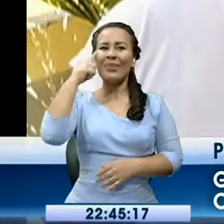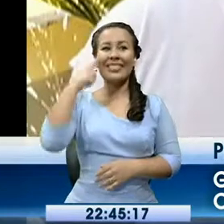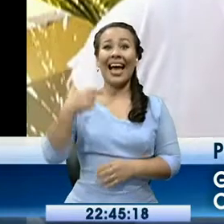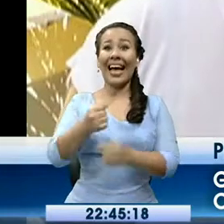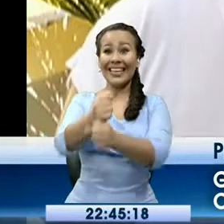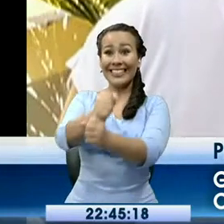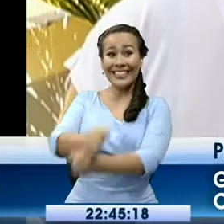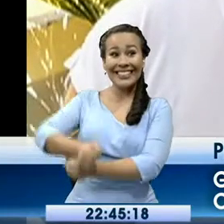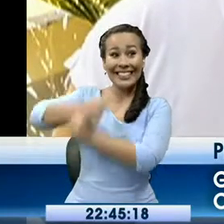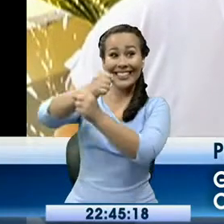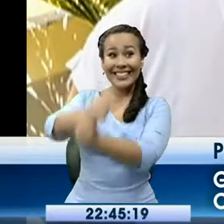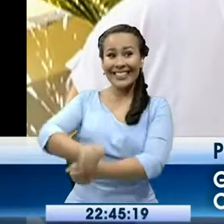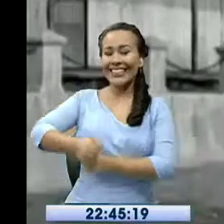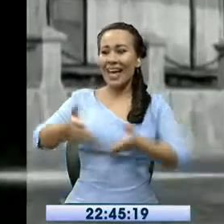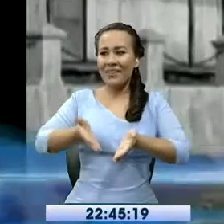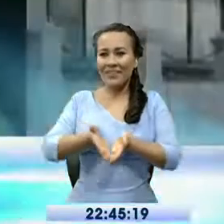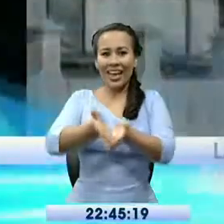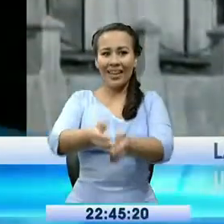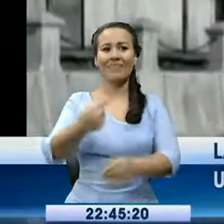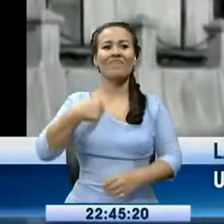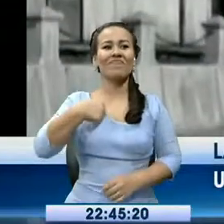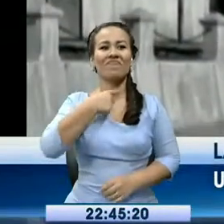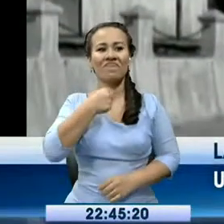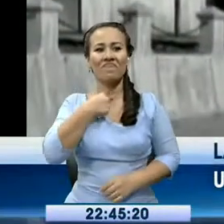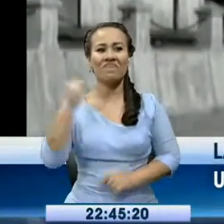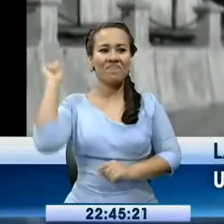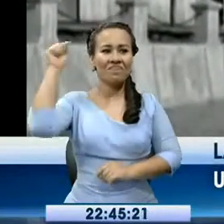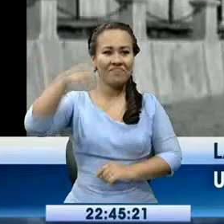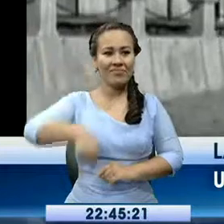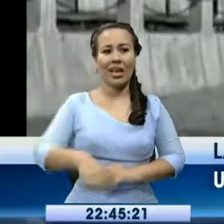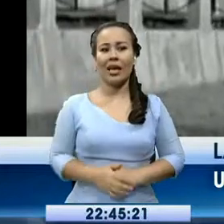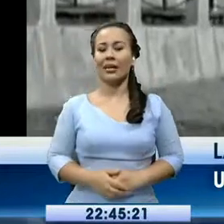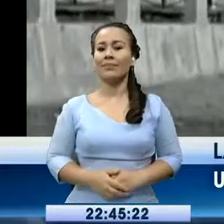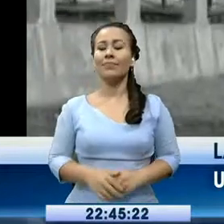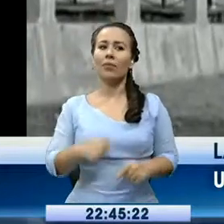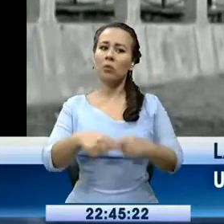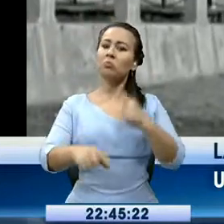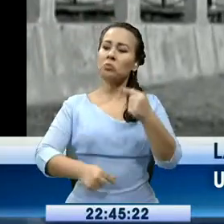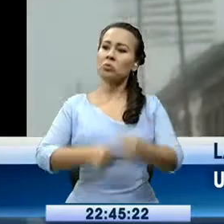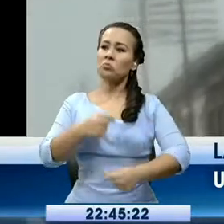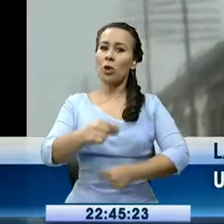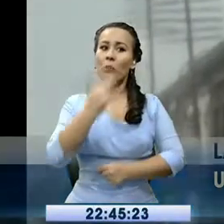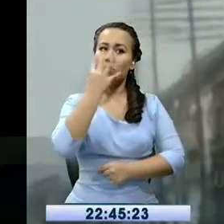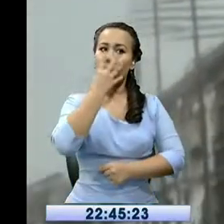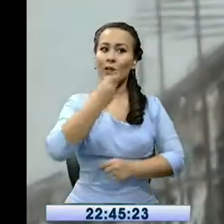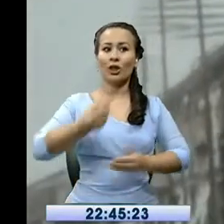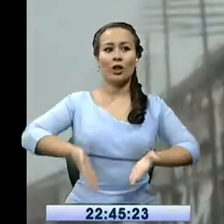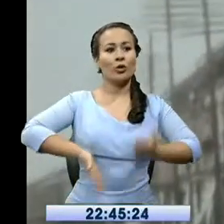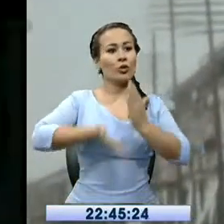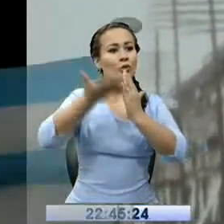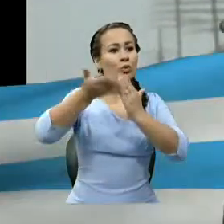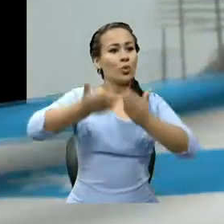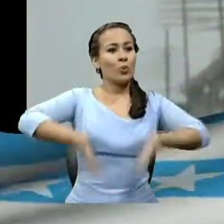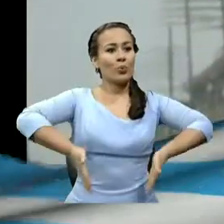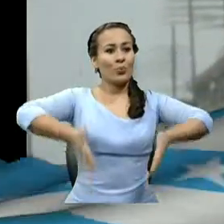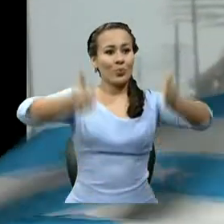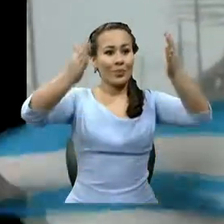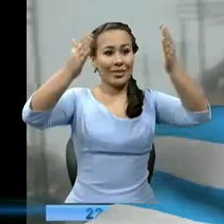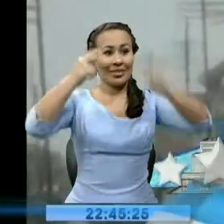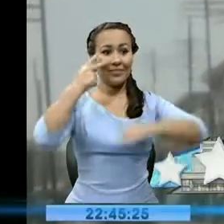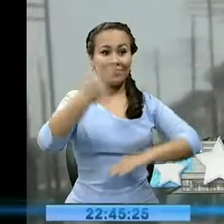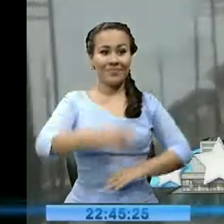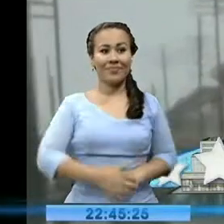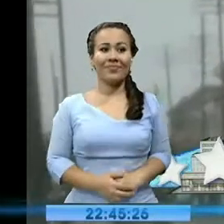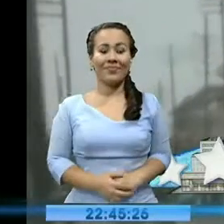entonces nos íbamos en las lanchitas. Pero el transcurrir del tiempo ha devenido también en el paso de las hermosas edificaciones en madera al hormigón...